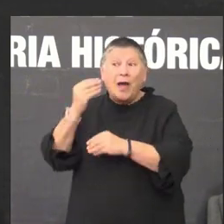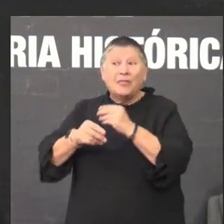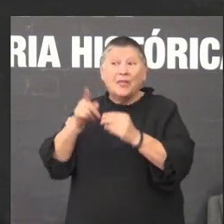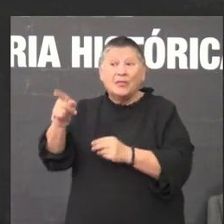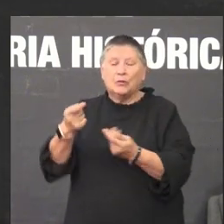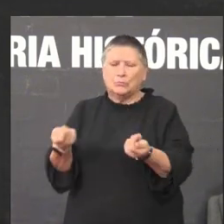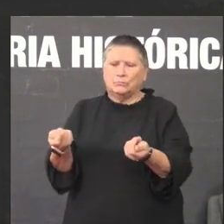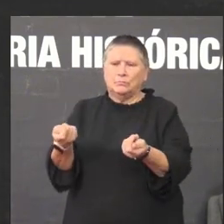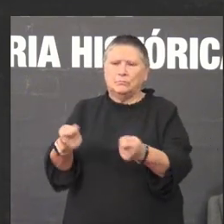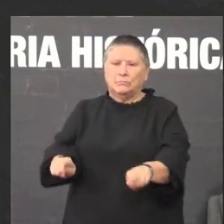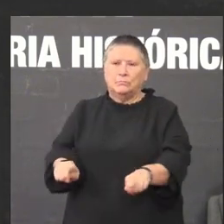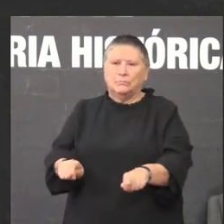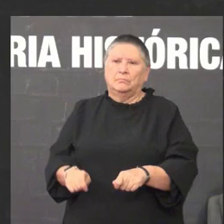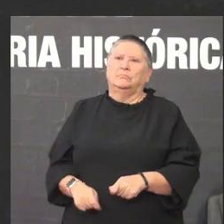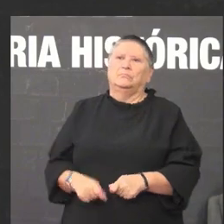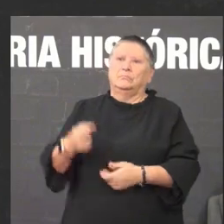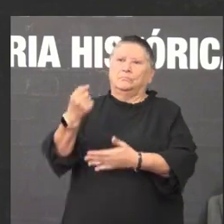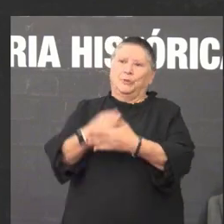xornal